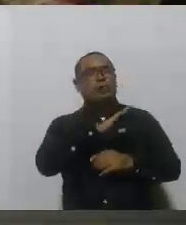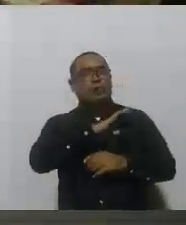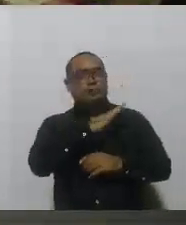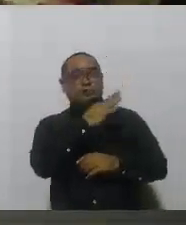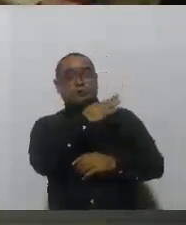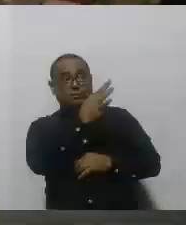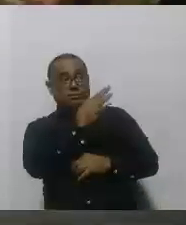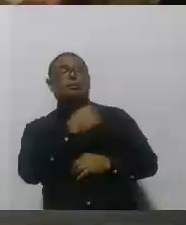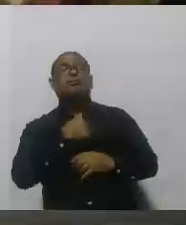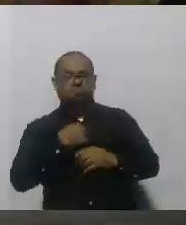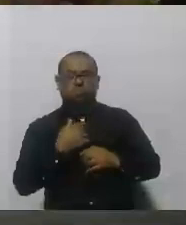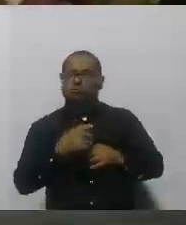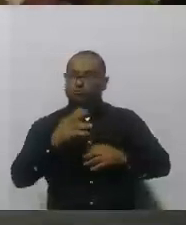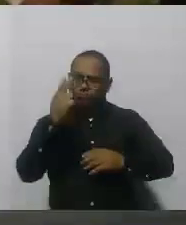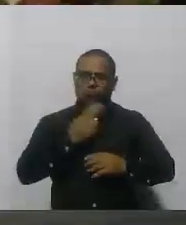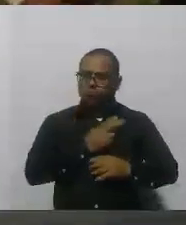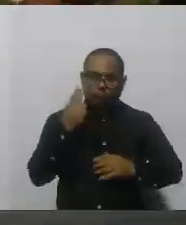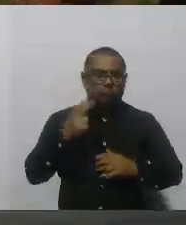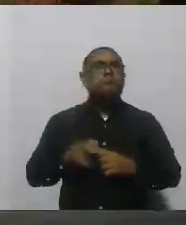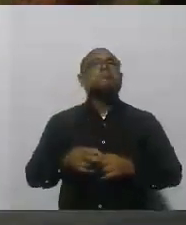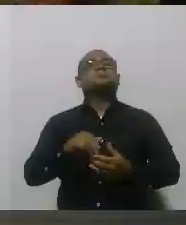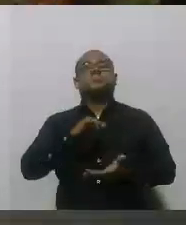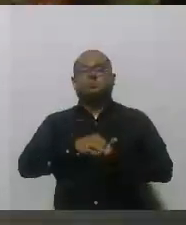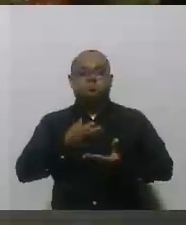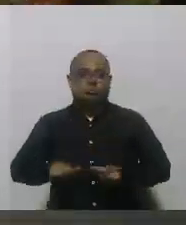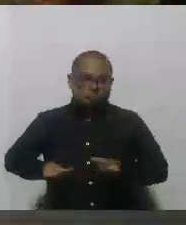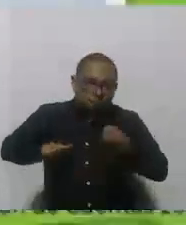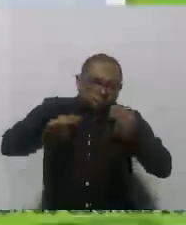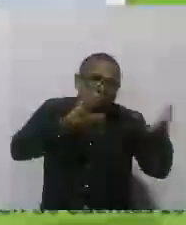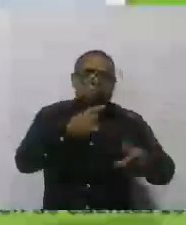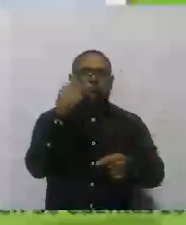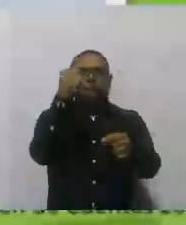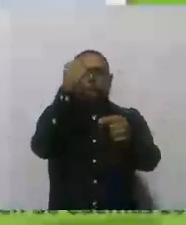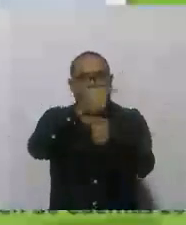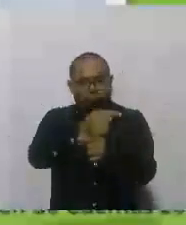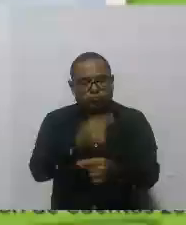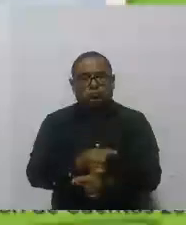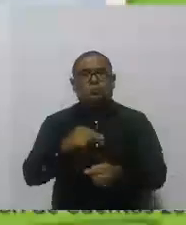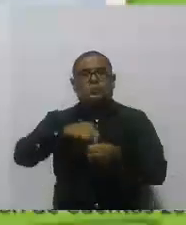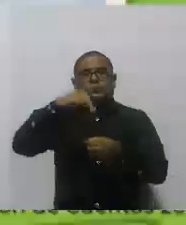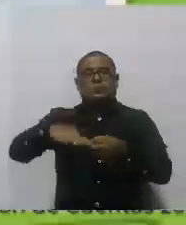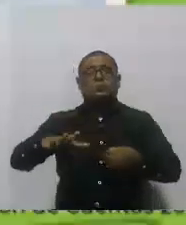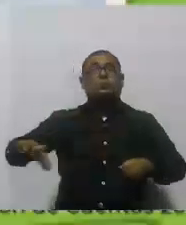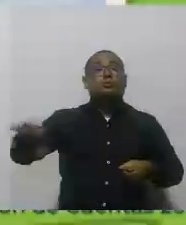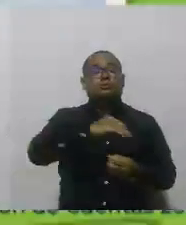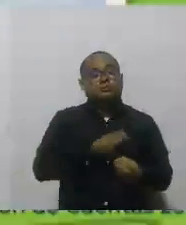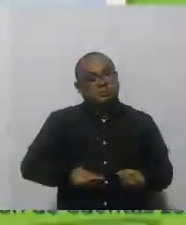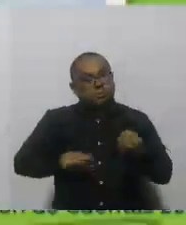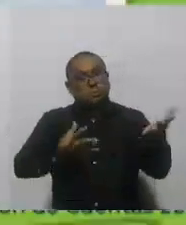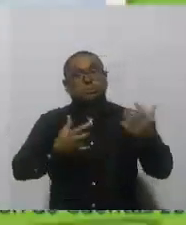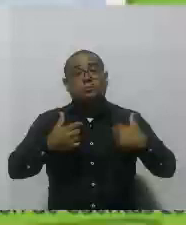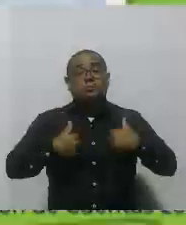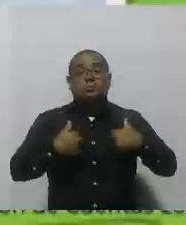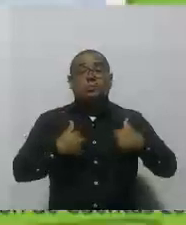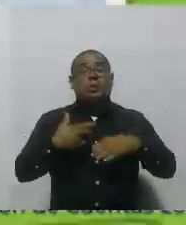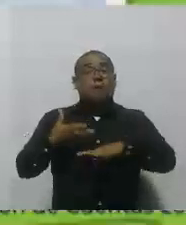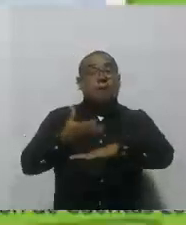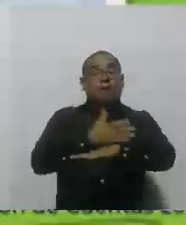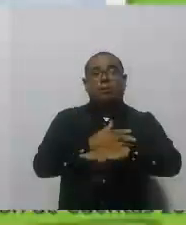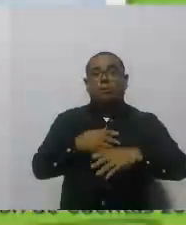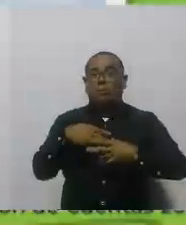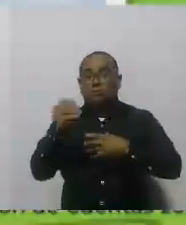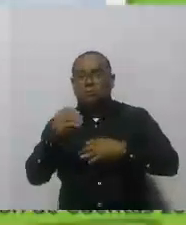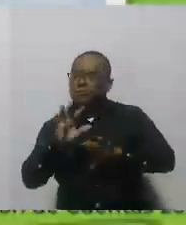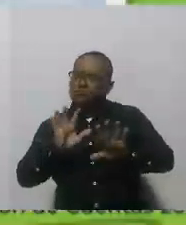sido el compromiso y estos son los resultados que le entrego a la ciudadanía y que le entrega a usted a esta ciudadanía. Pero no quiero irme sin antes decir algo